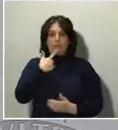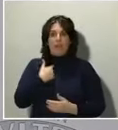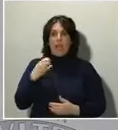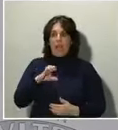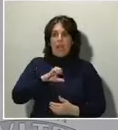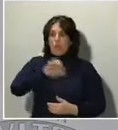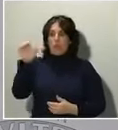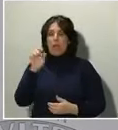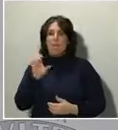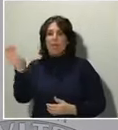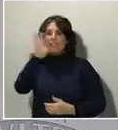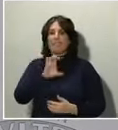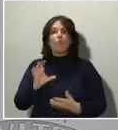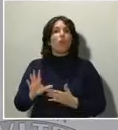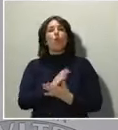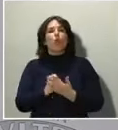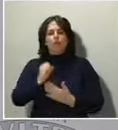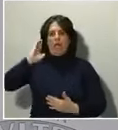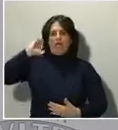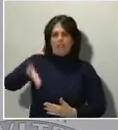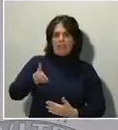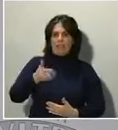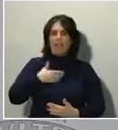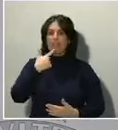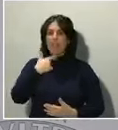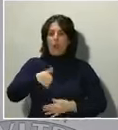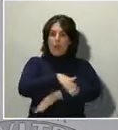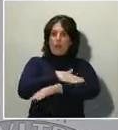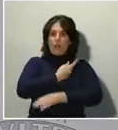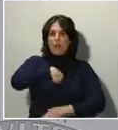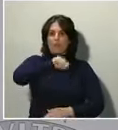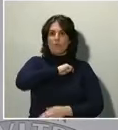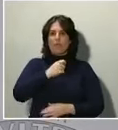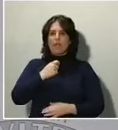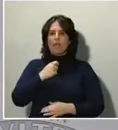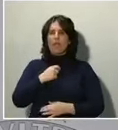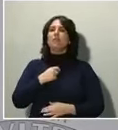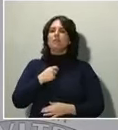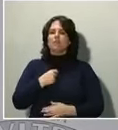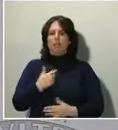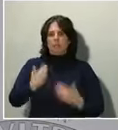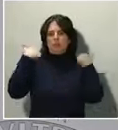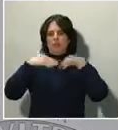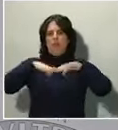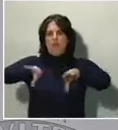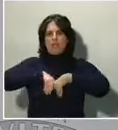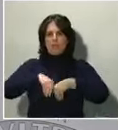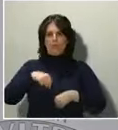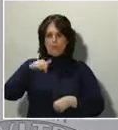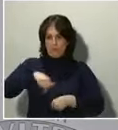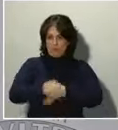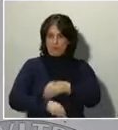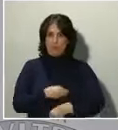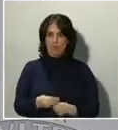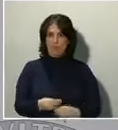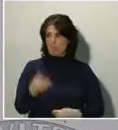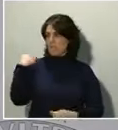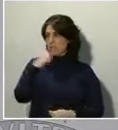Eso significa que el Gobierno de España está dispuesto a asumir su responsabilidad. Lo estamos haciendo hoy. Lo hicimos la pasada semana cuando